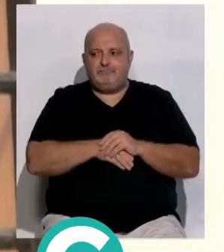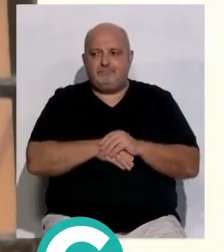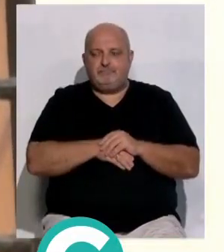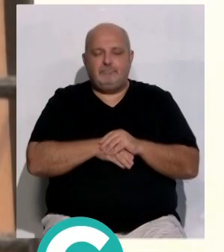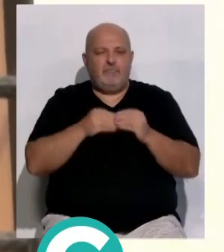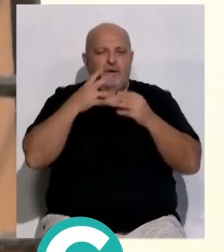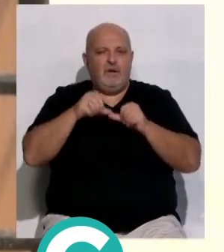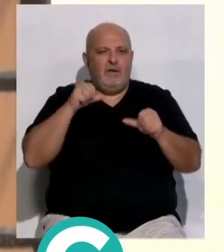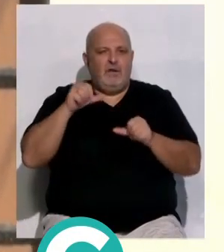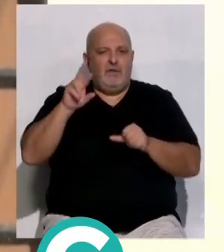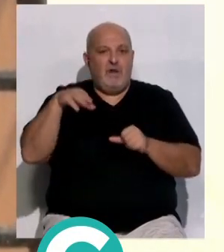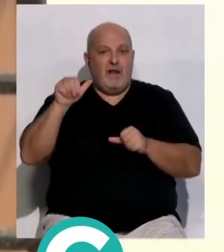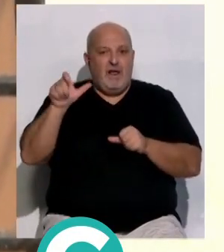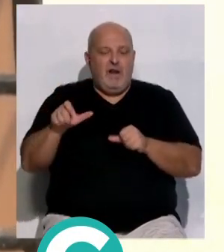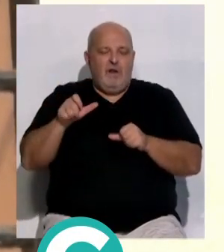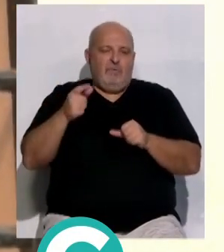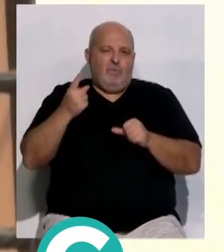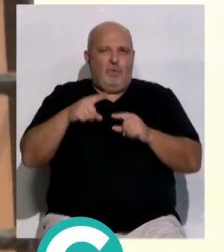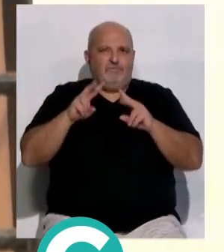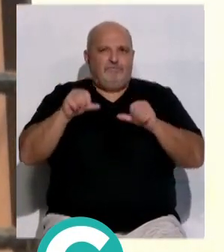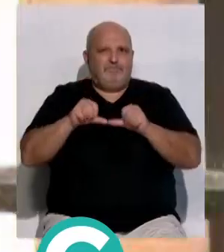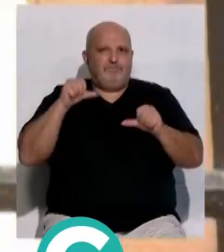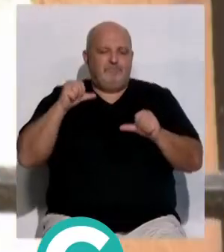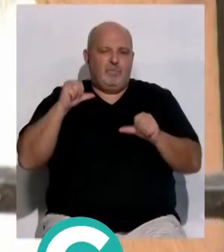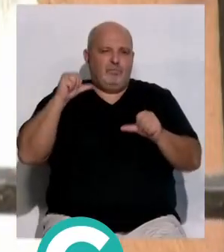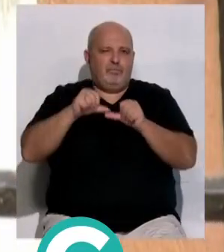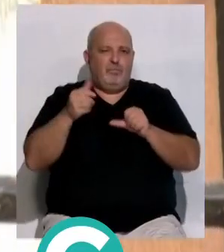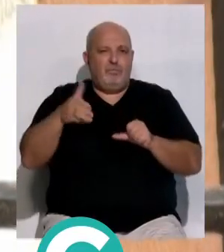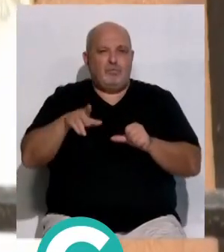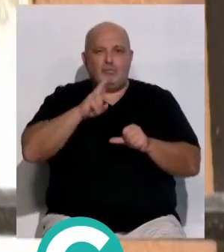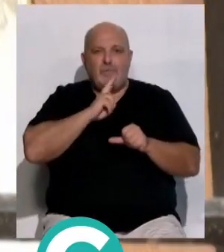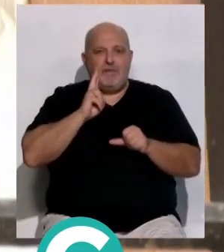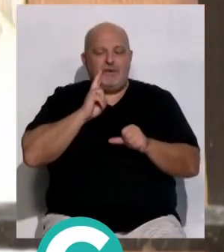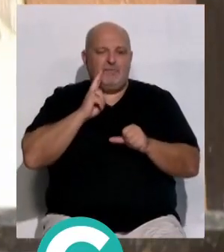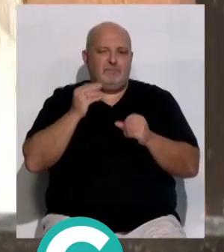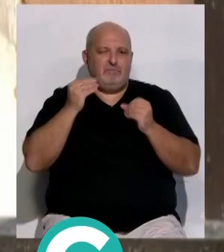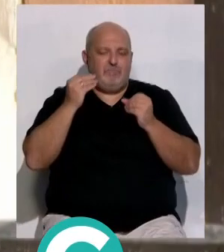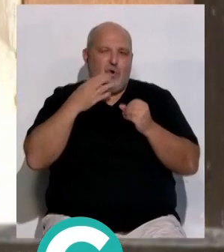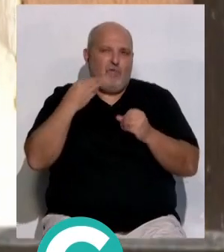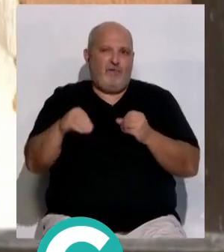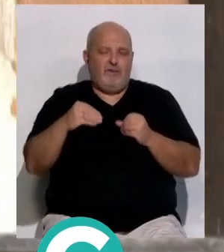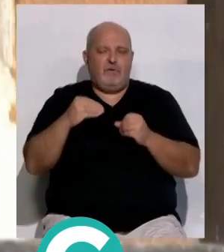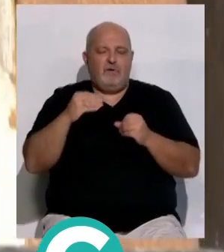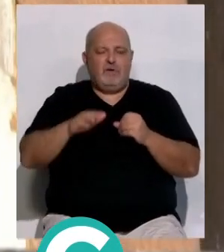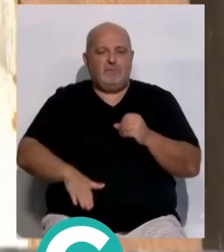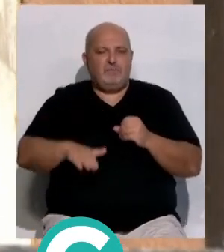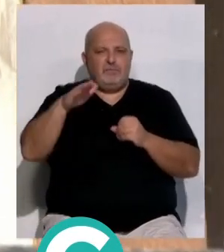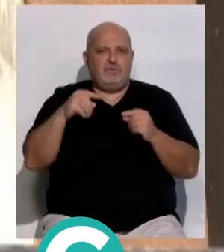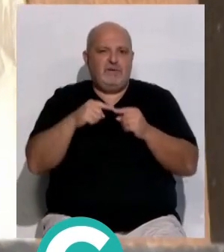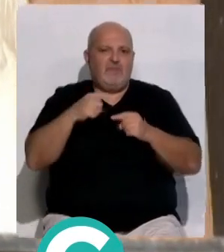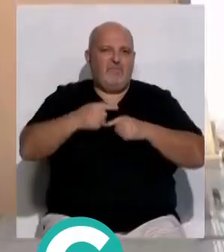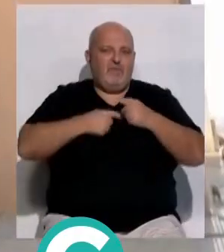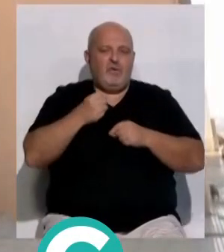La historia de Verónica Ruedas, la de una superviviente de cuna tras la muerte de su madre a temprana edad, pasó su niñez junto a su tía